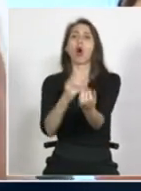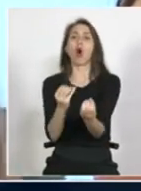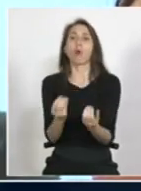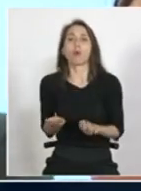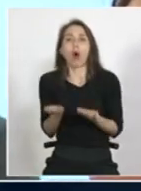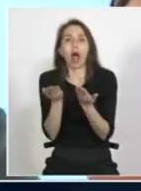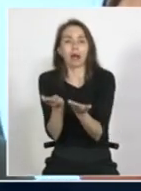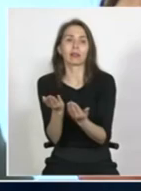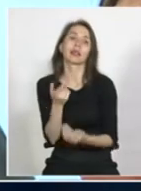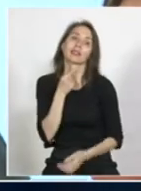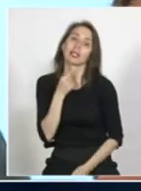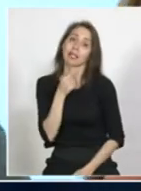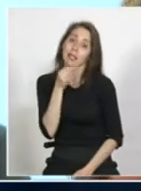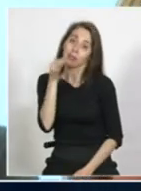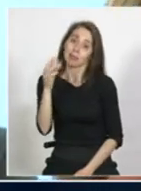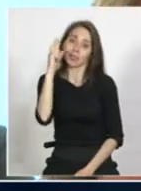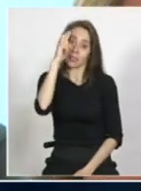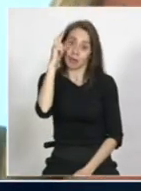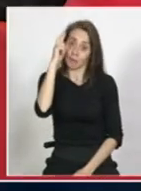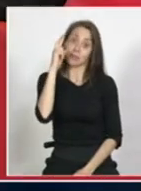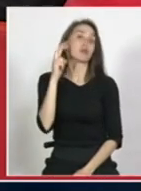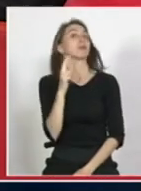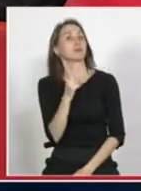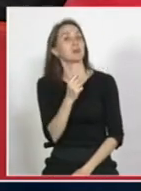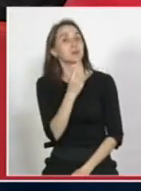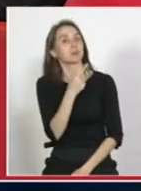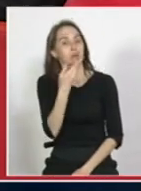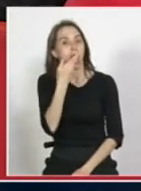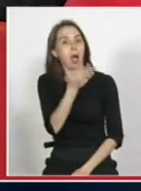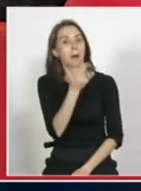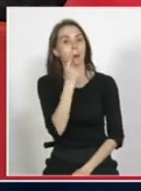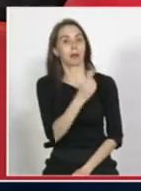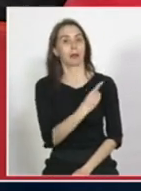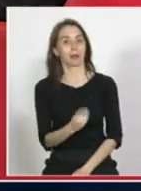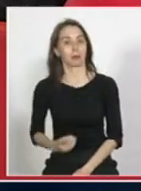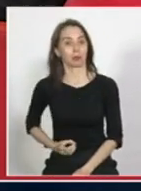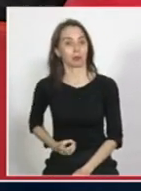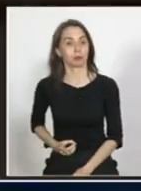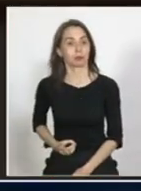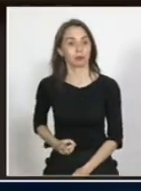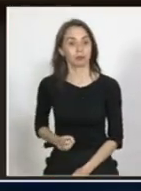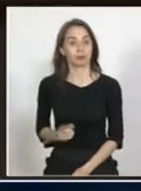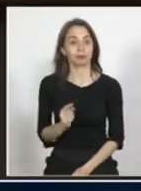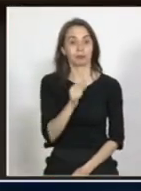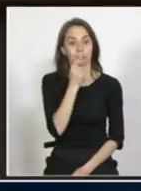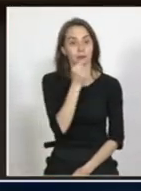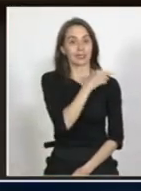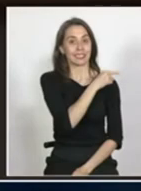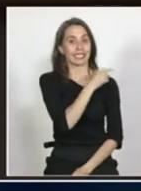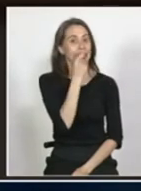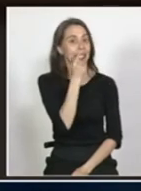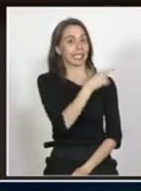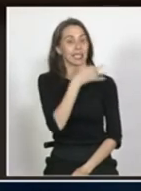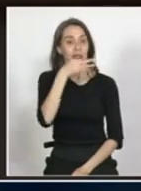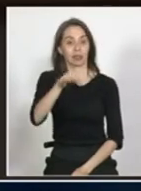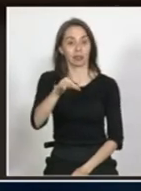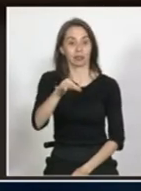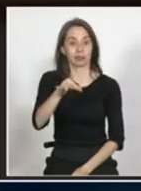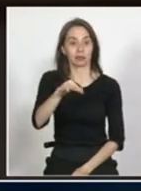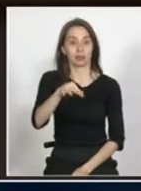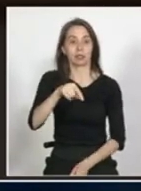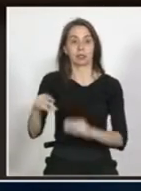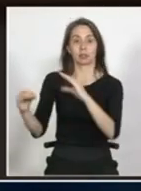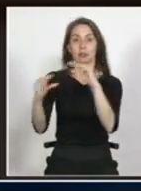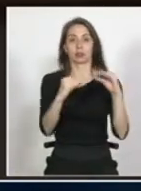eso quería hacer esa reflexión voy a darle la palabra al diputado claramente lo que él refleja lo que él señala es lo que hemos